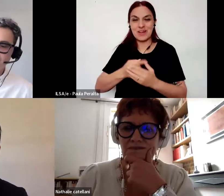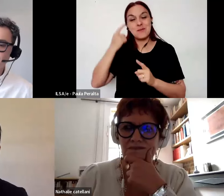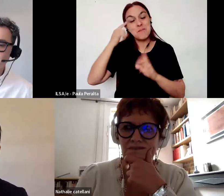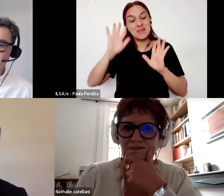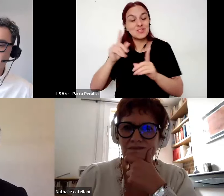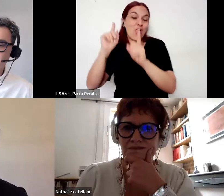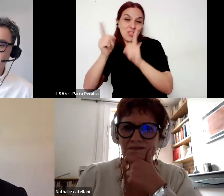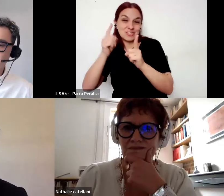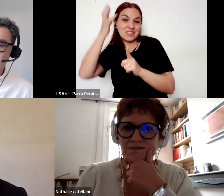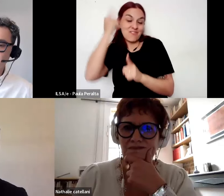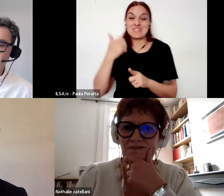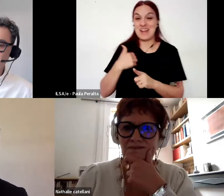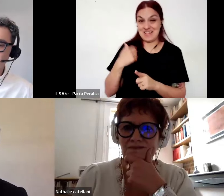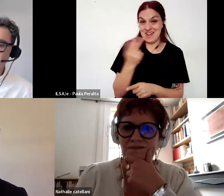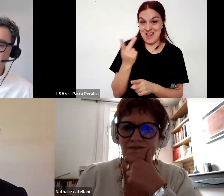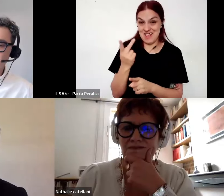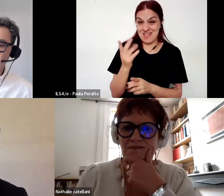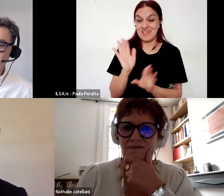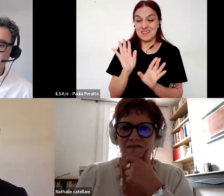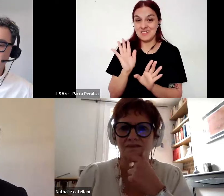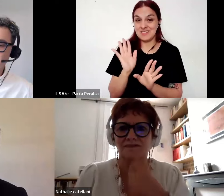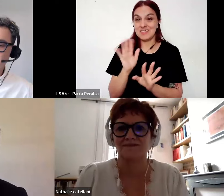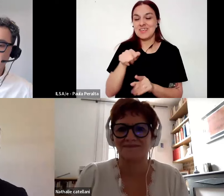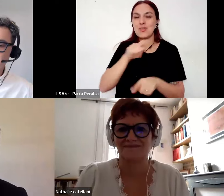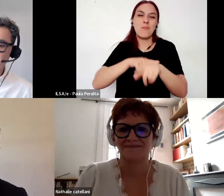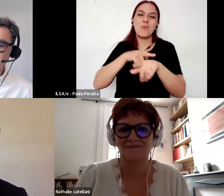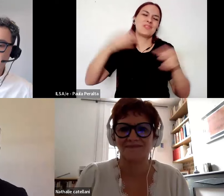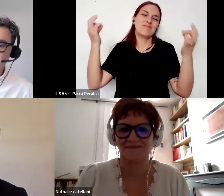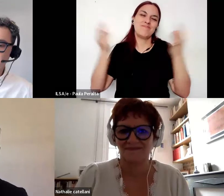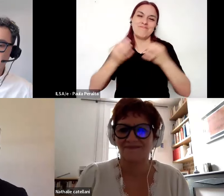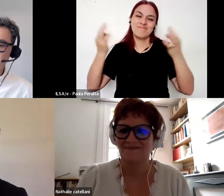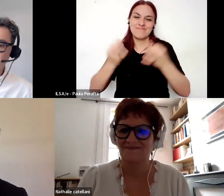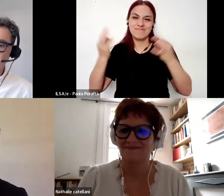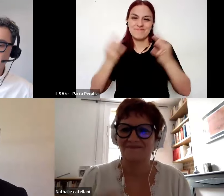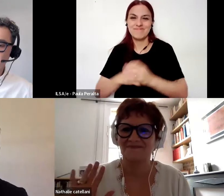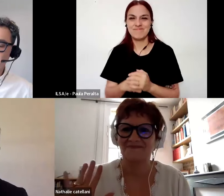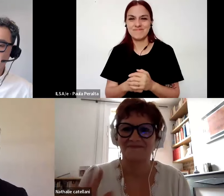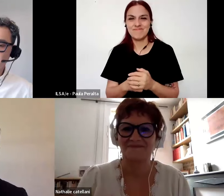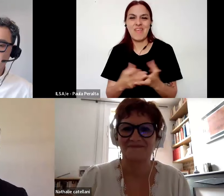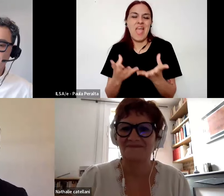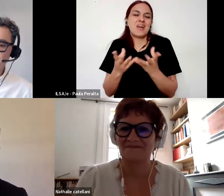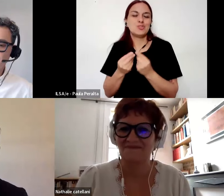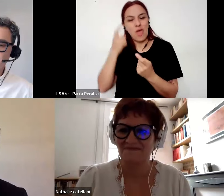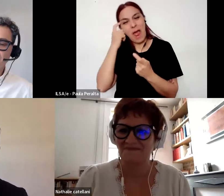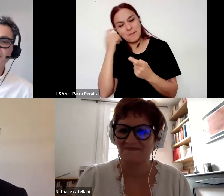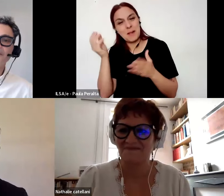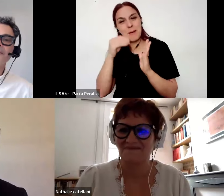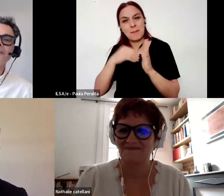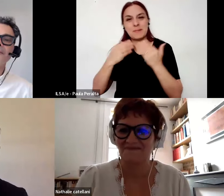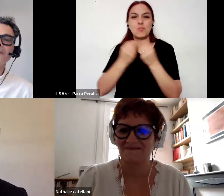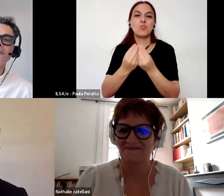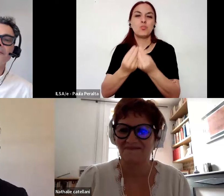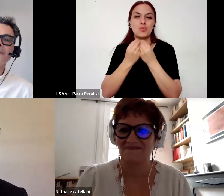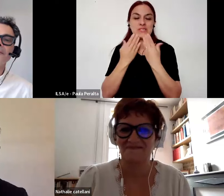docentes tanto franceses como argentinos son muy buenos momentos y momentos muy enriquecedores muchísimas gracias